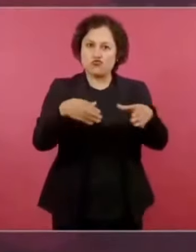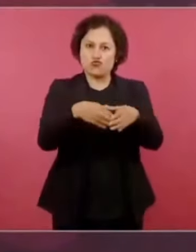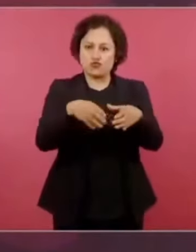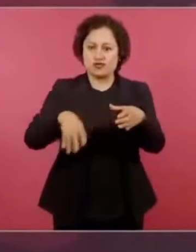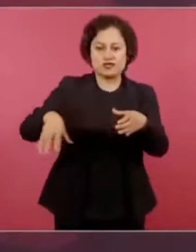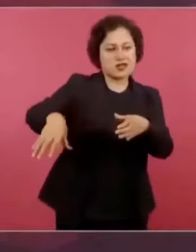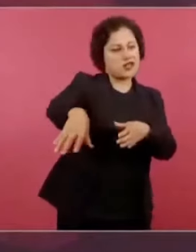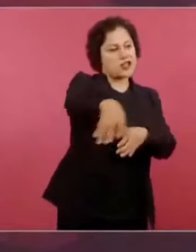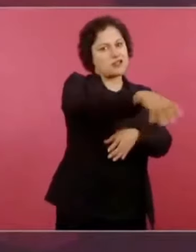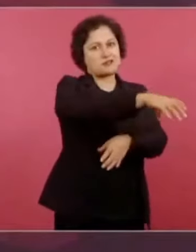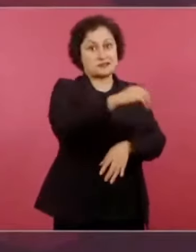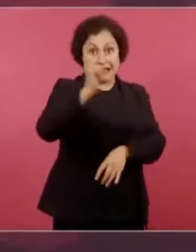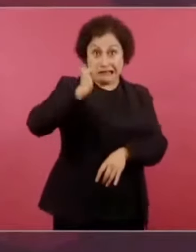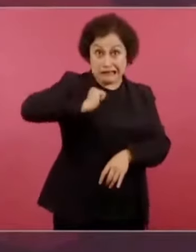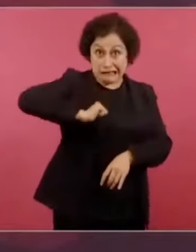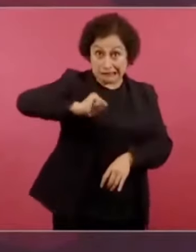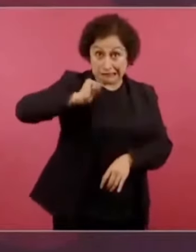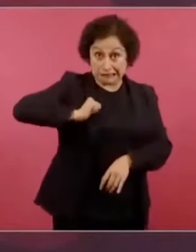Es un tema